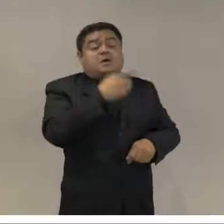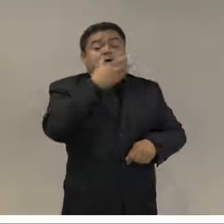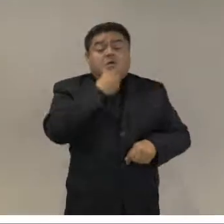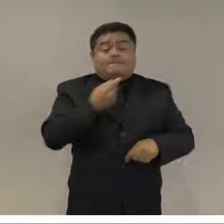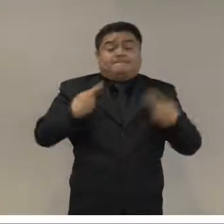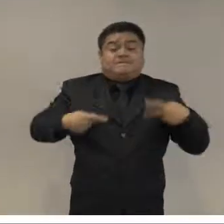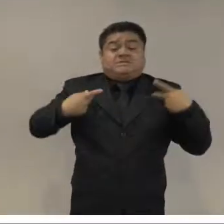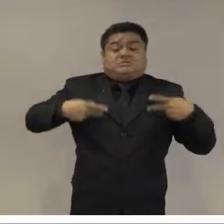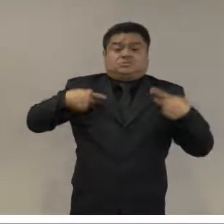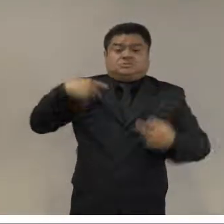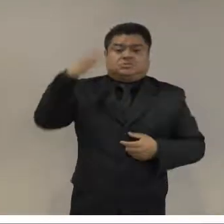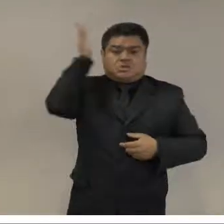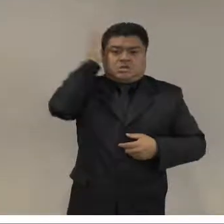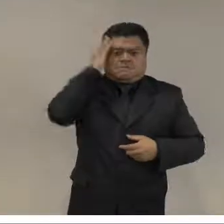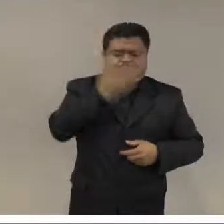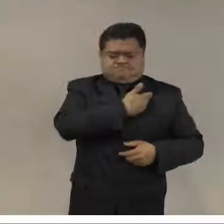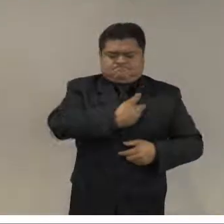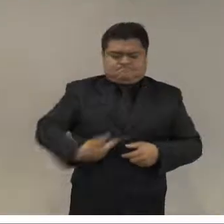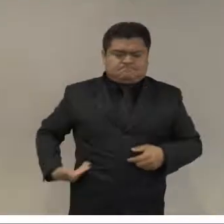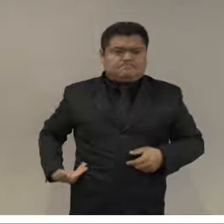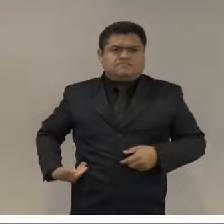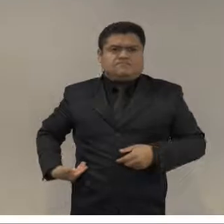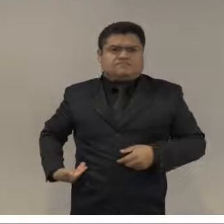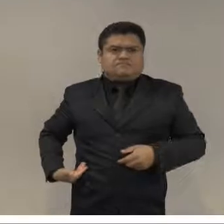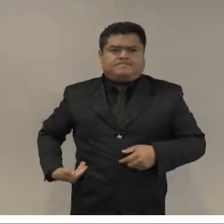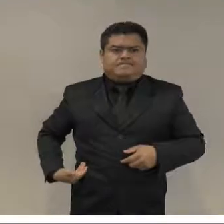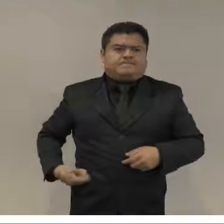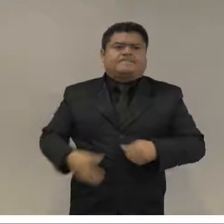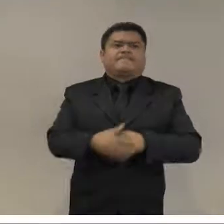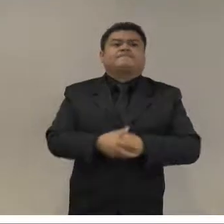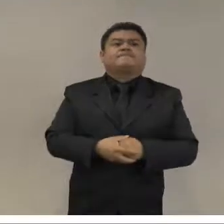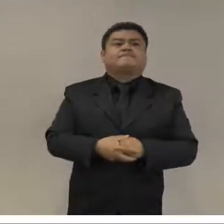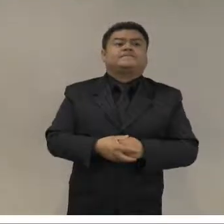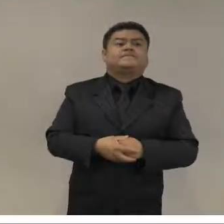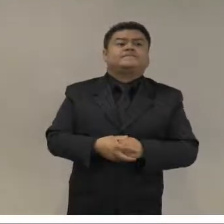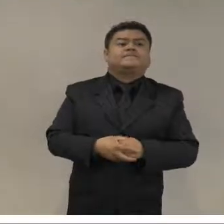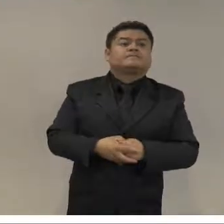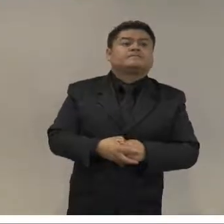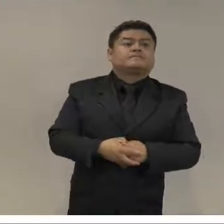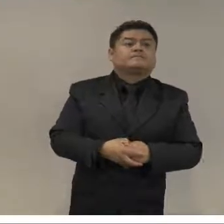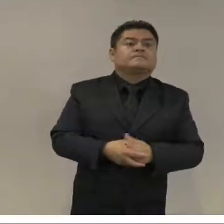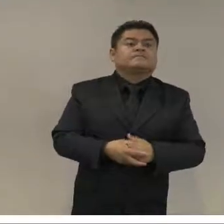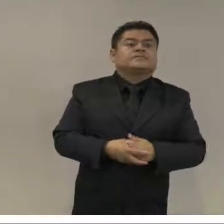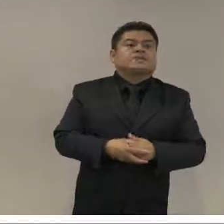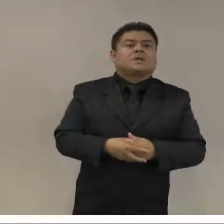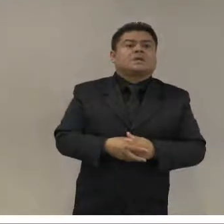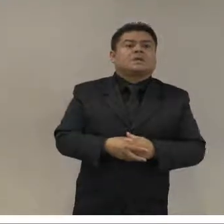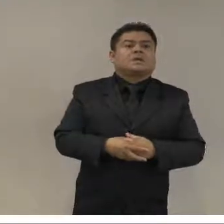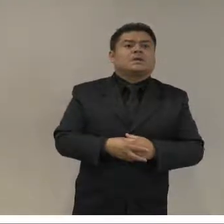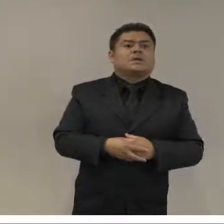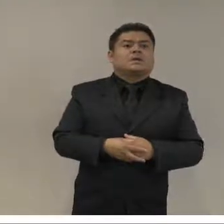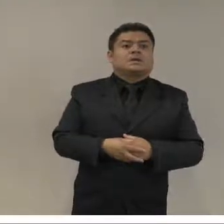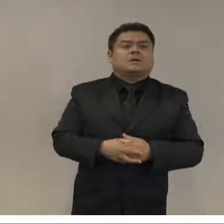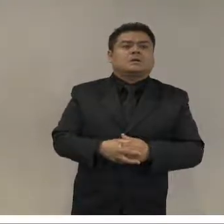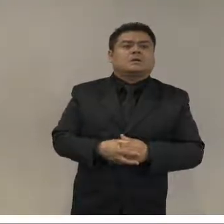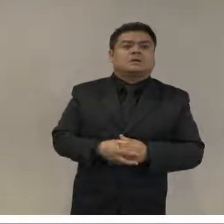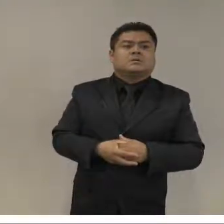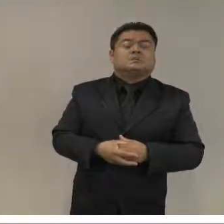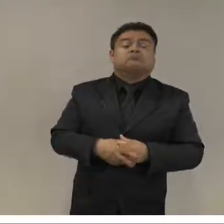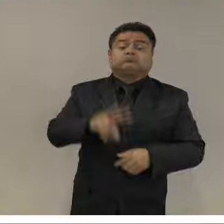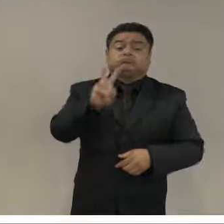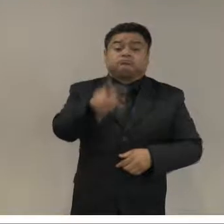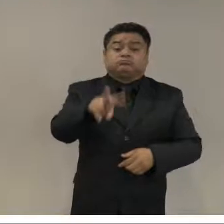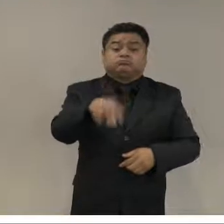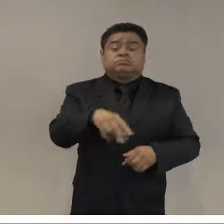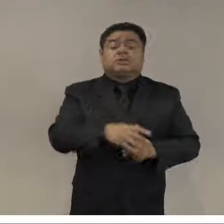escucha muchísimo. Y digo eso, pongo la culpa en los civiles porque no veo, realmente no veo a